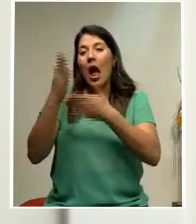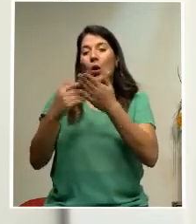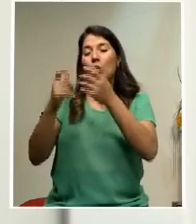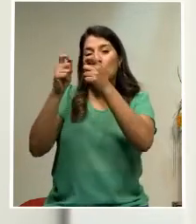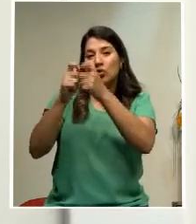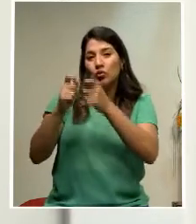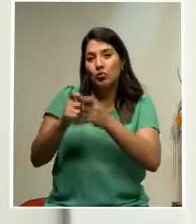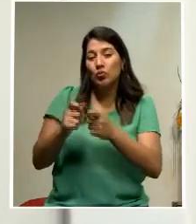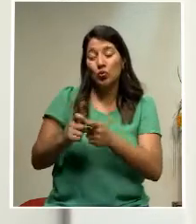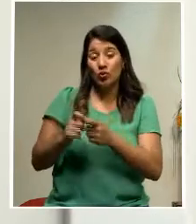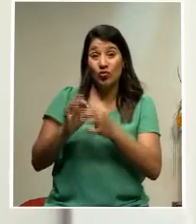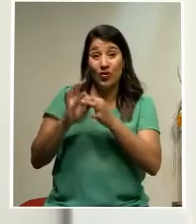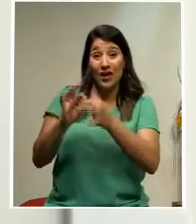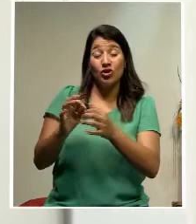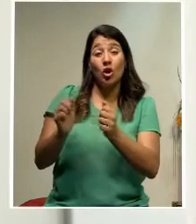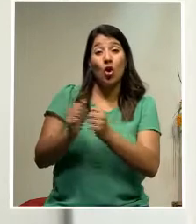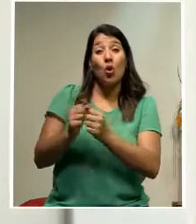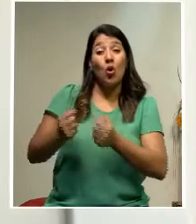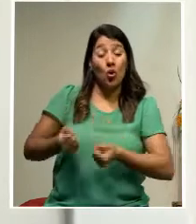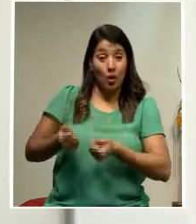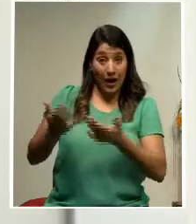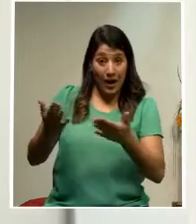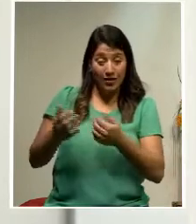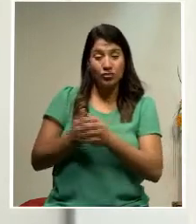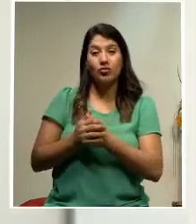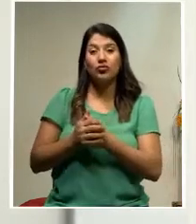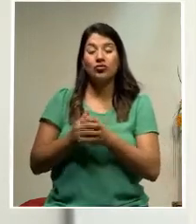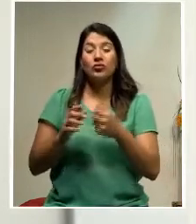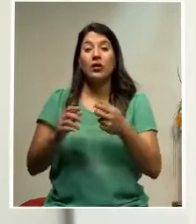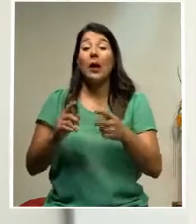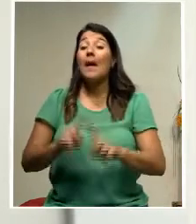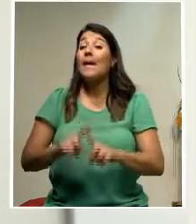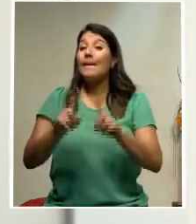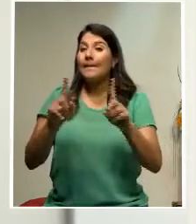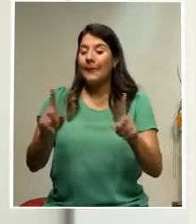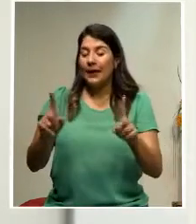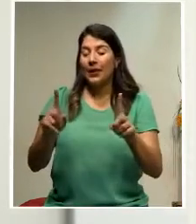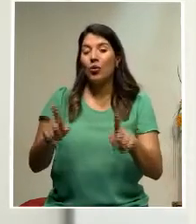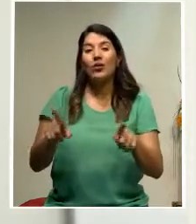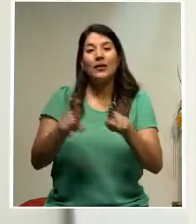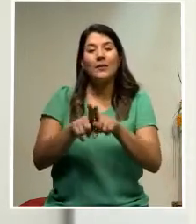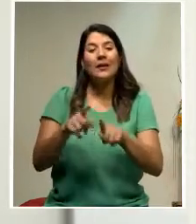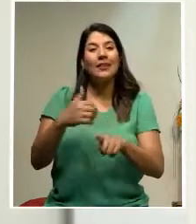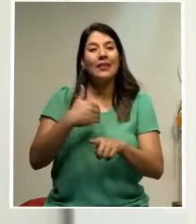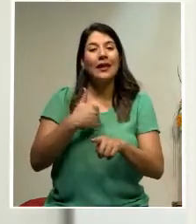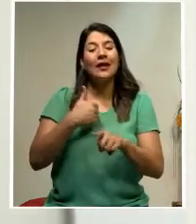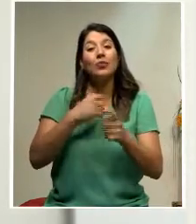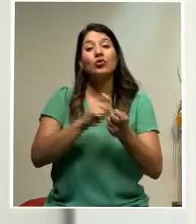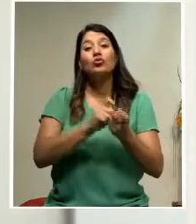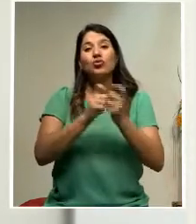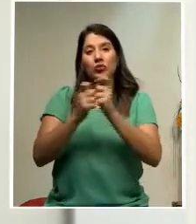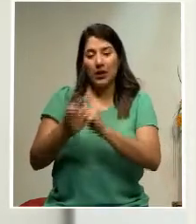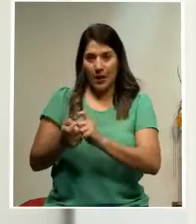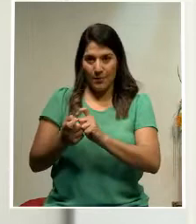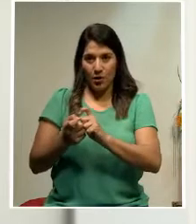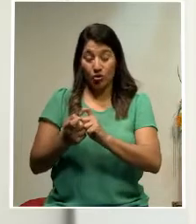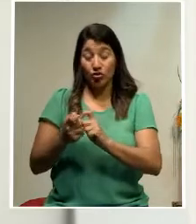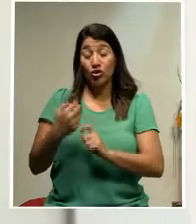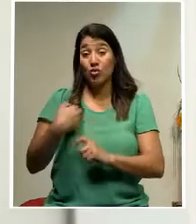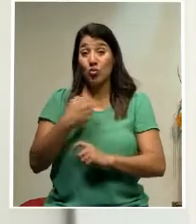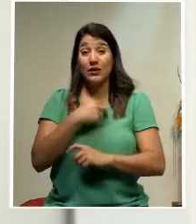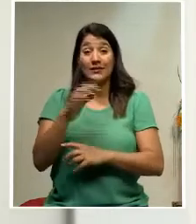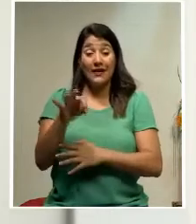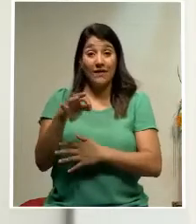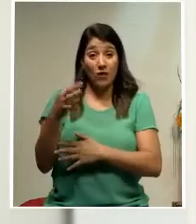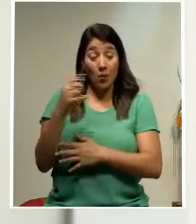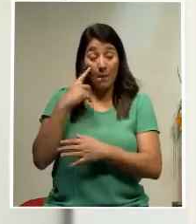fiscal que está en el gasto, hay un tercio de nuevos ingresos, pero en el centro tenemos un cambio en la forma como estamos gestionando